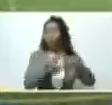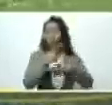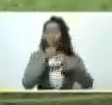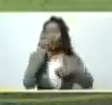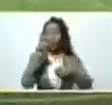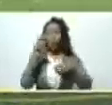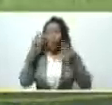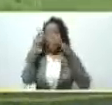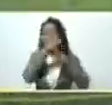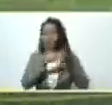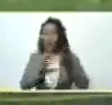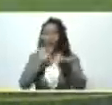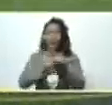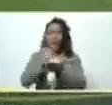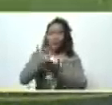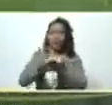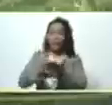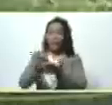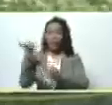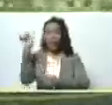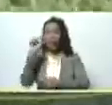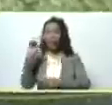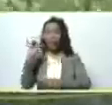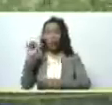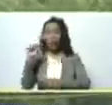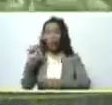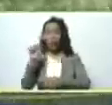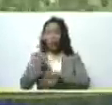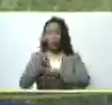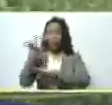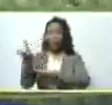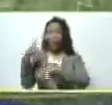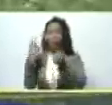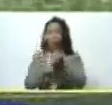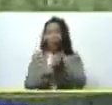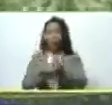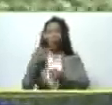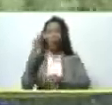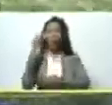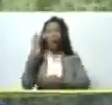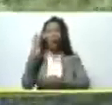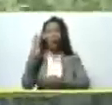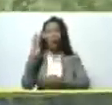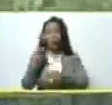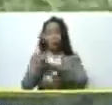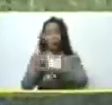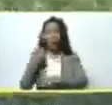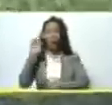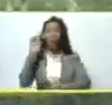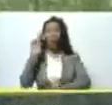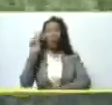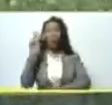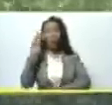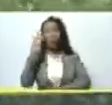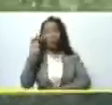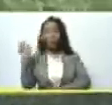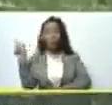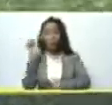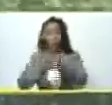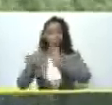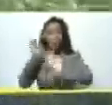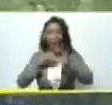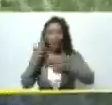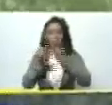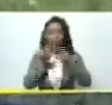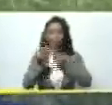rubro tan estratégico como es el rubro de la soya pero vamos a dejar a nuestro hermano Rubén que nos explique un poco cuál ha sido el proceso y por supuesto cómo se han